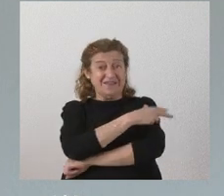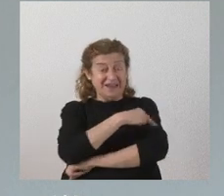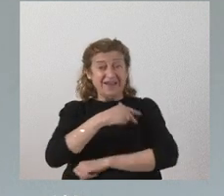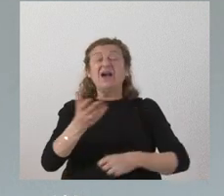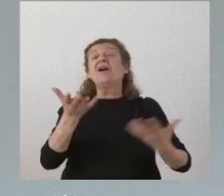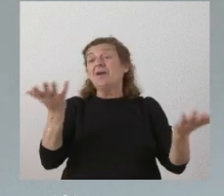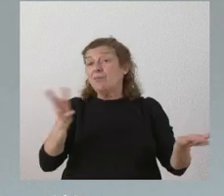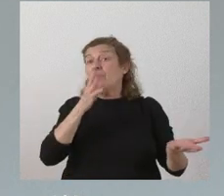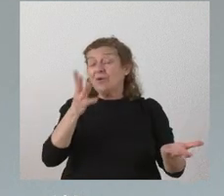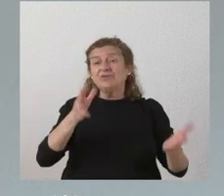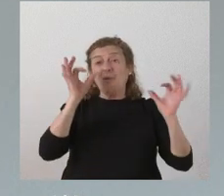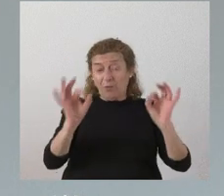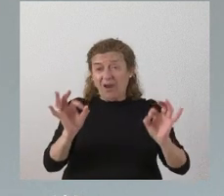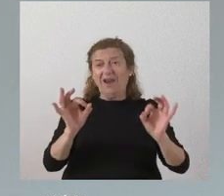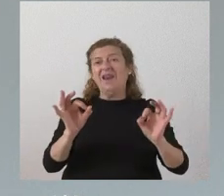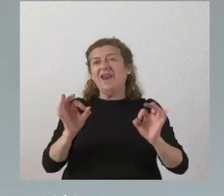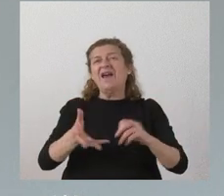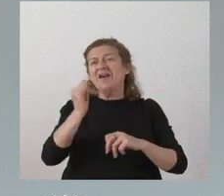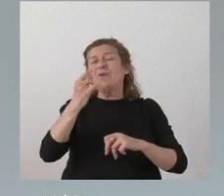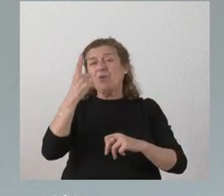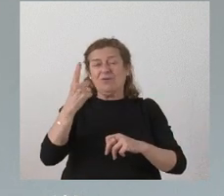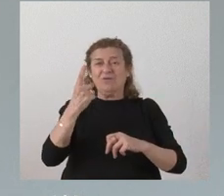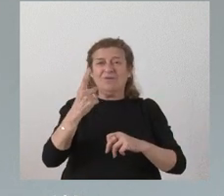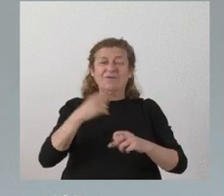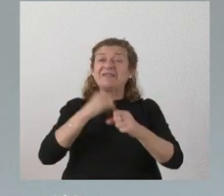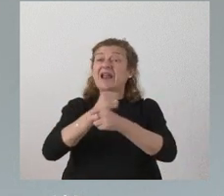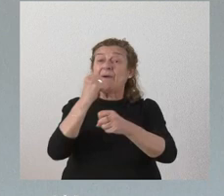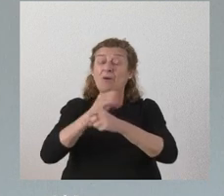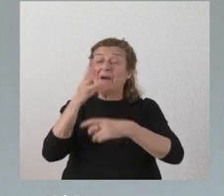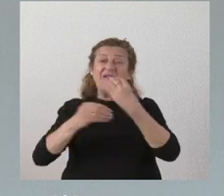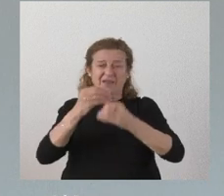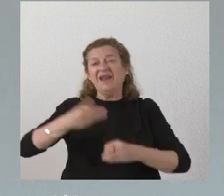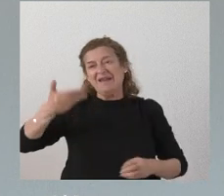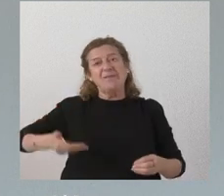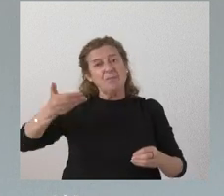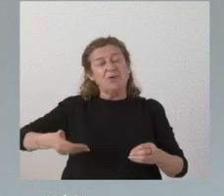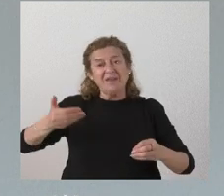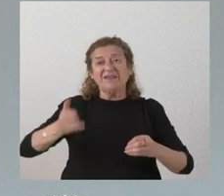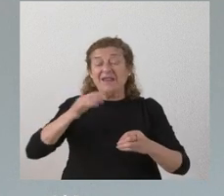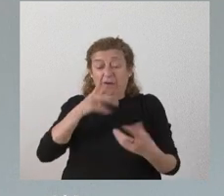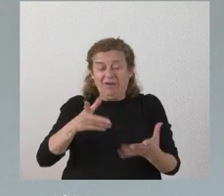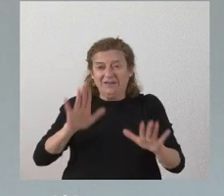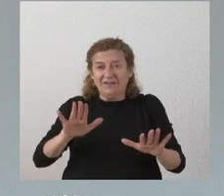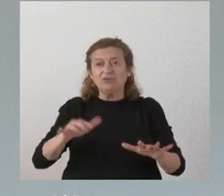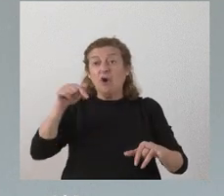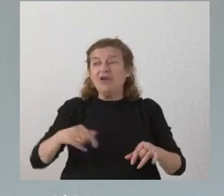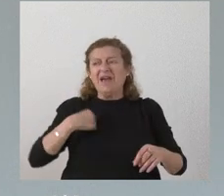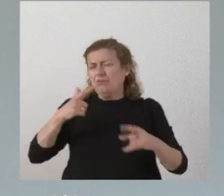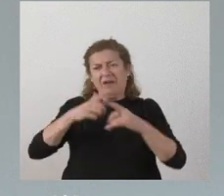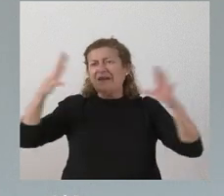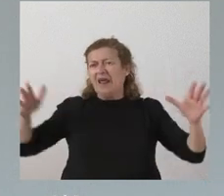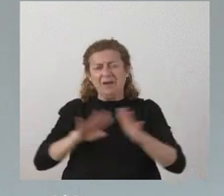queda como les he dicho un trabajo por realizar importante y en ello estamos hoy hemos dado un gran paso